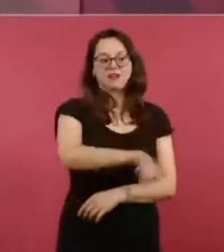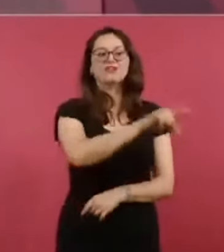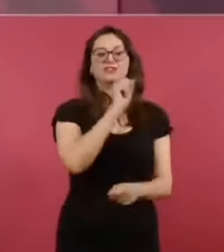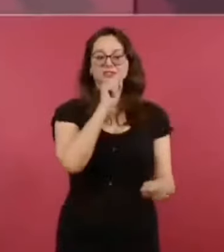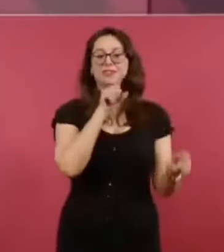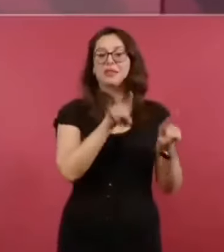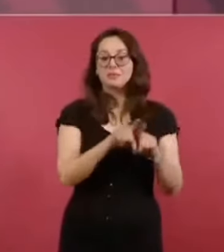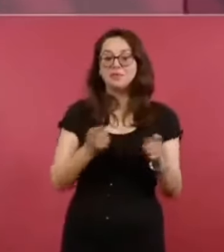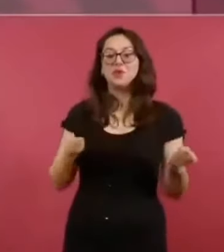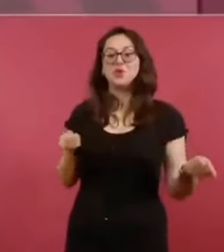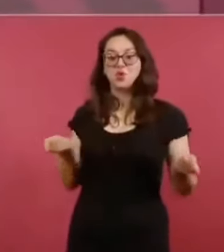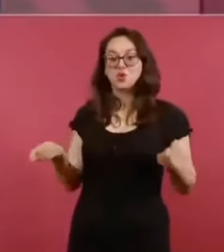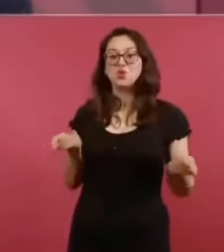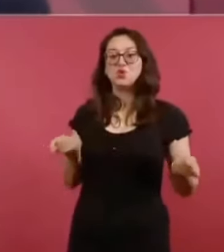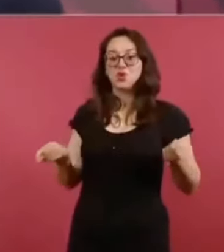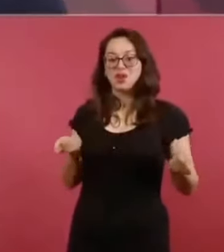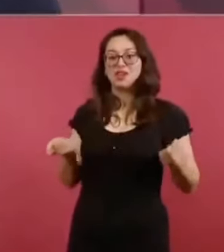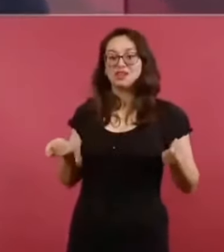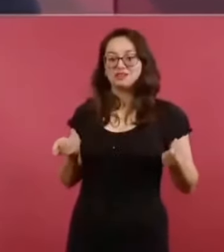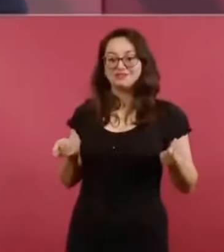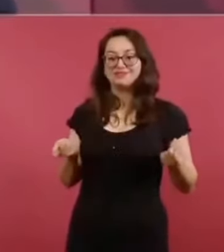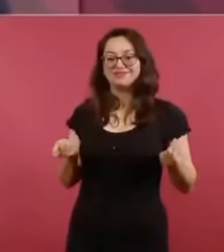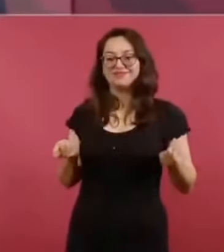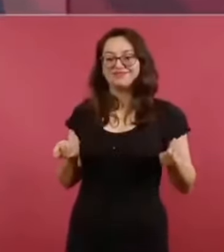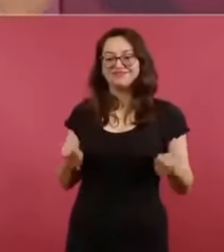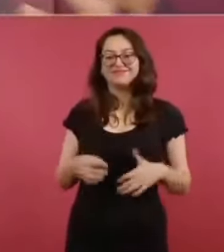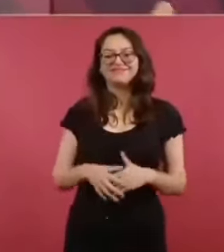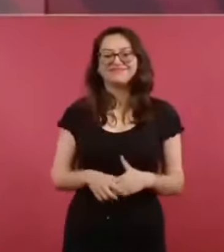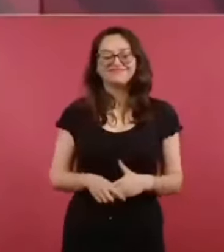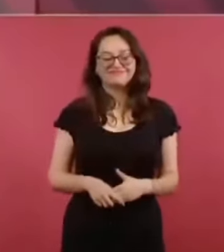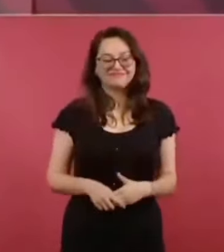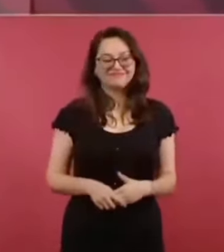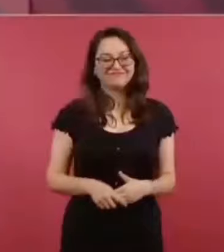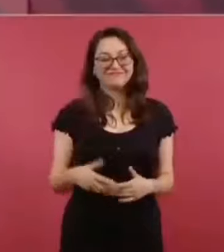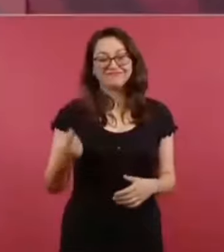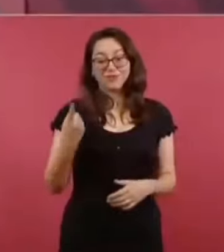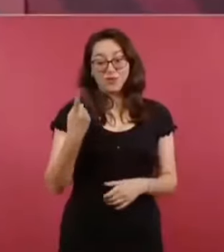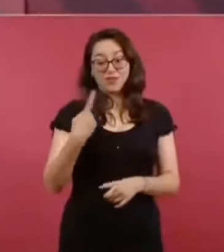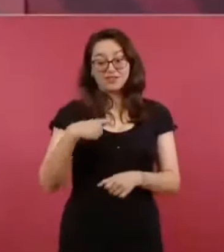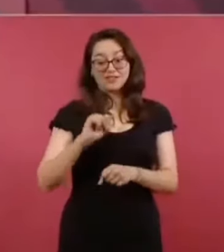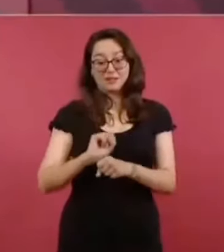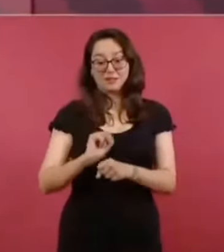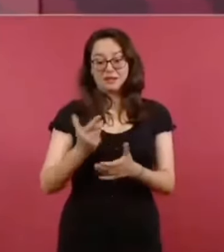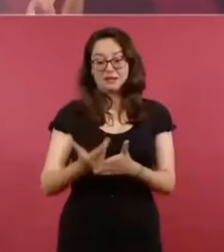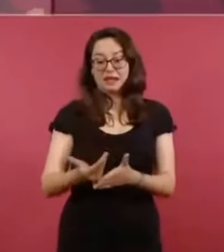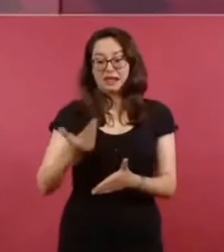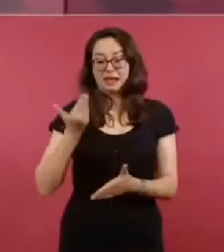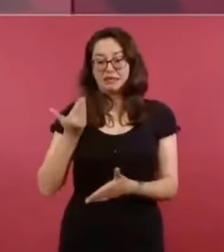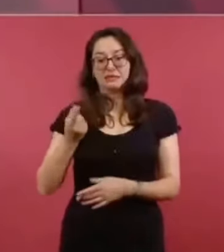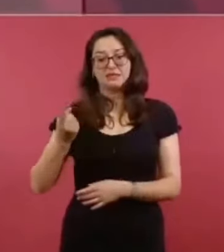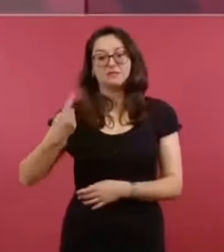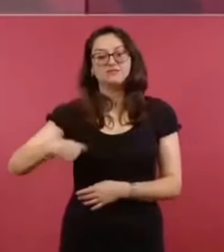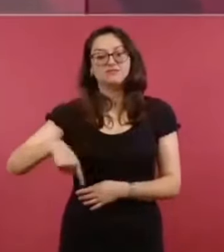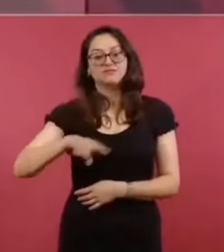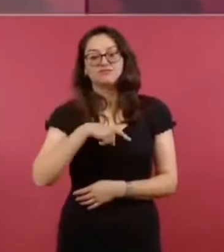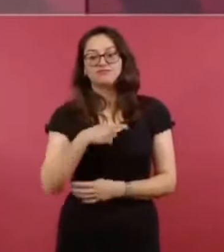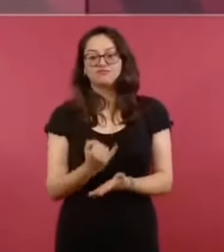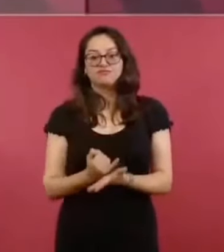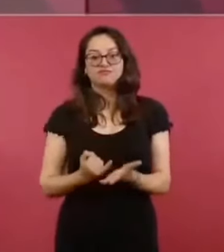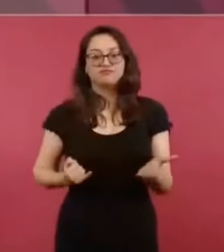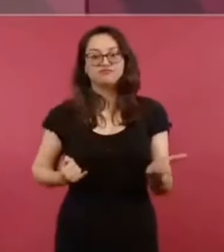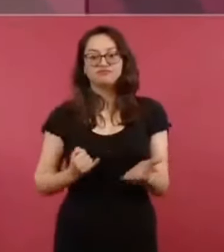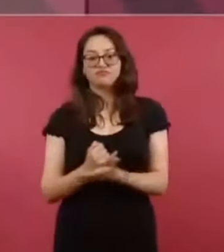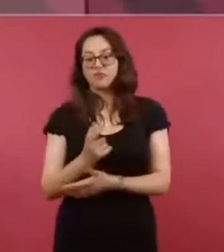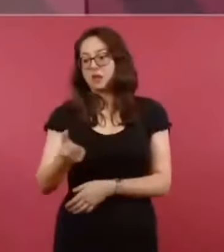sean utilizadas por el Seguro, por el